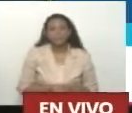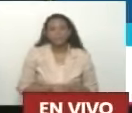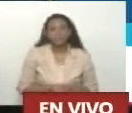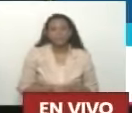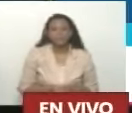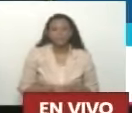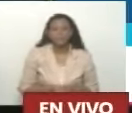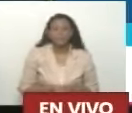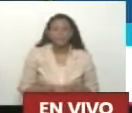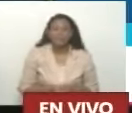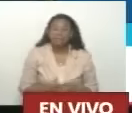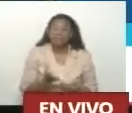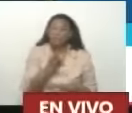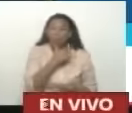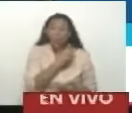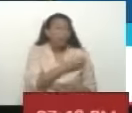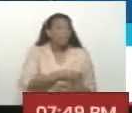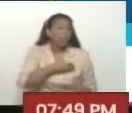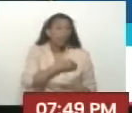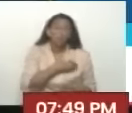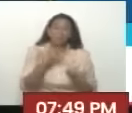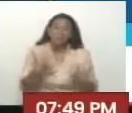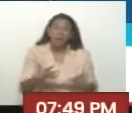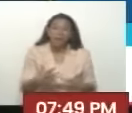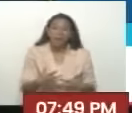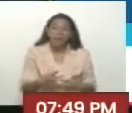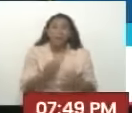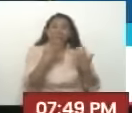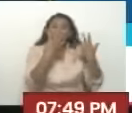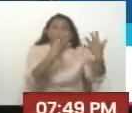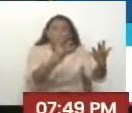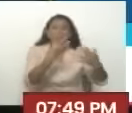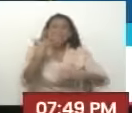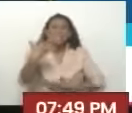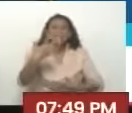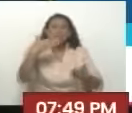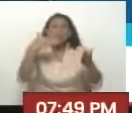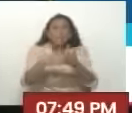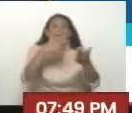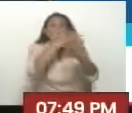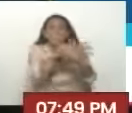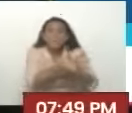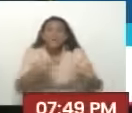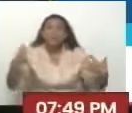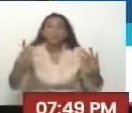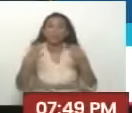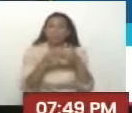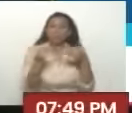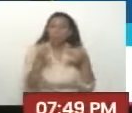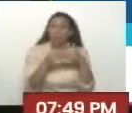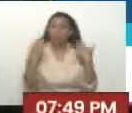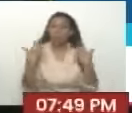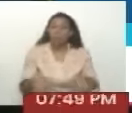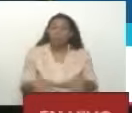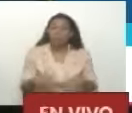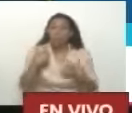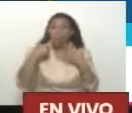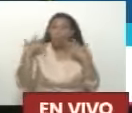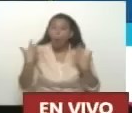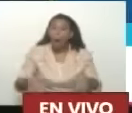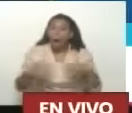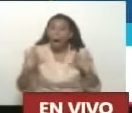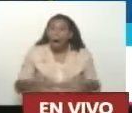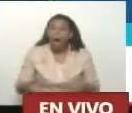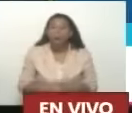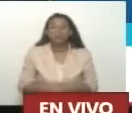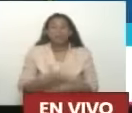Es una inmoralidad Lo que hacen 95 Hay que verle la cara 95 mil millones Y todo el